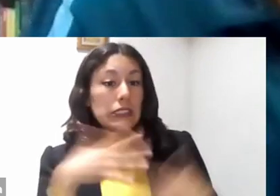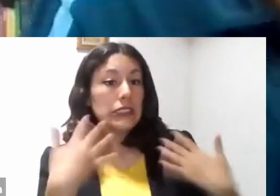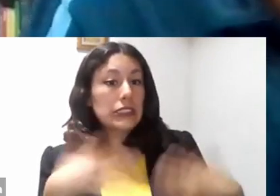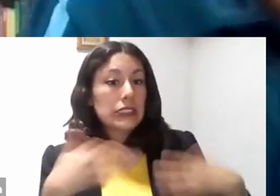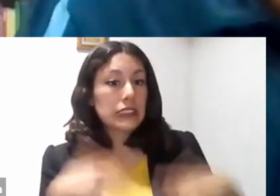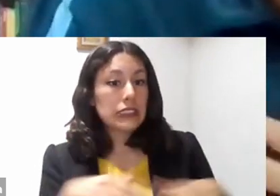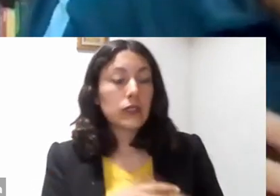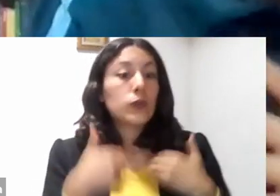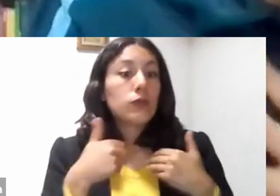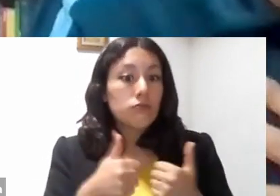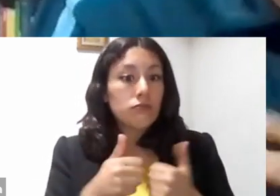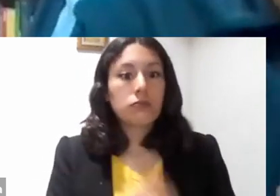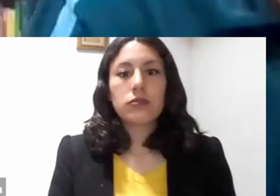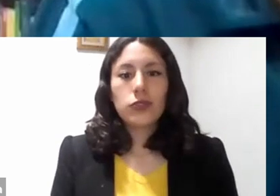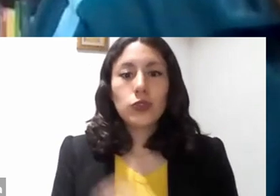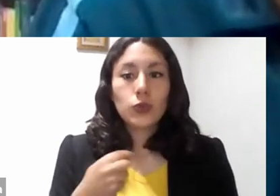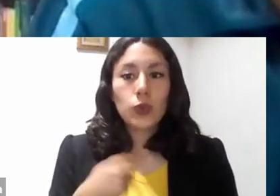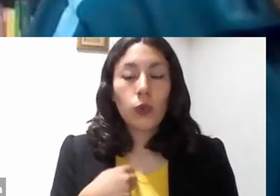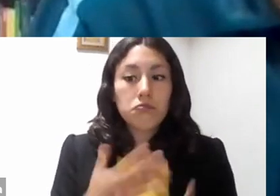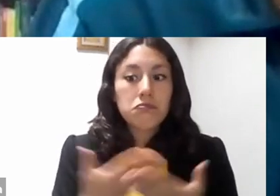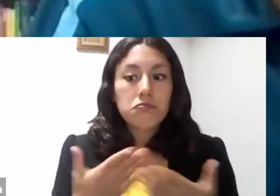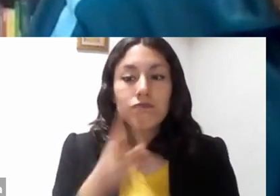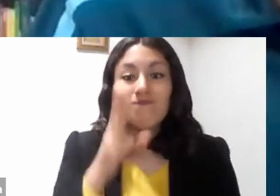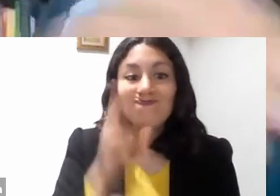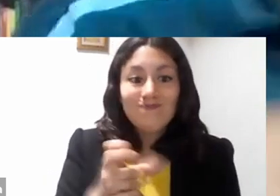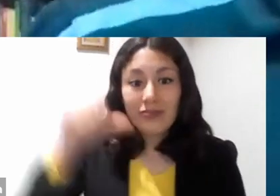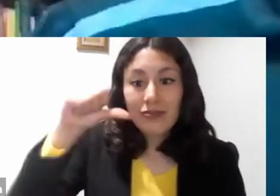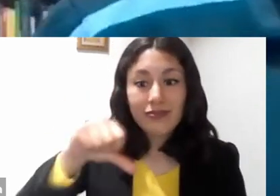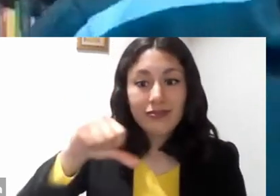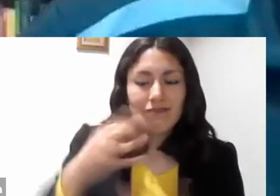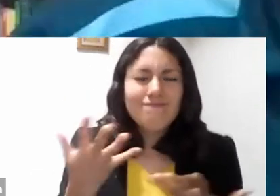Yo simplemente les invito esta noche para